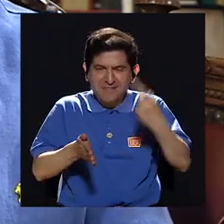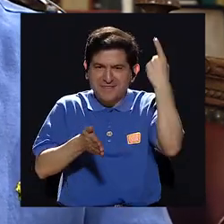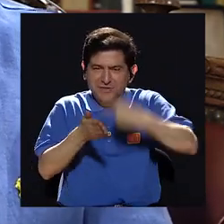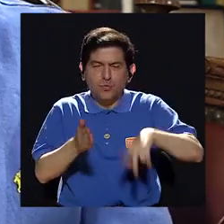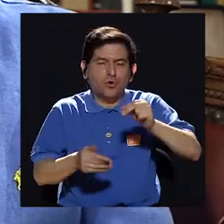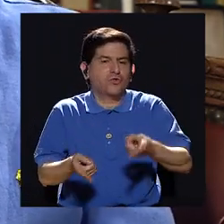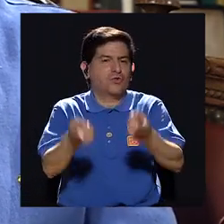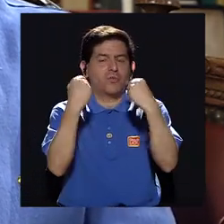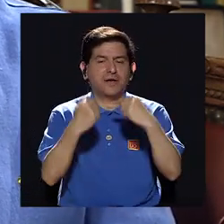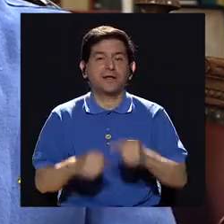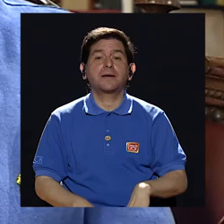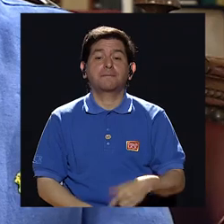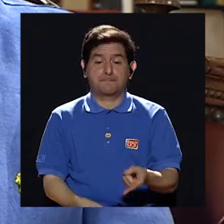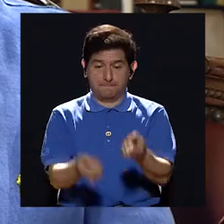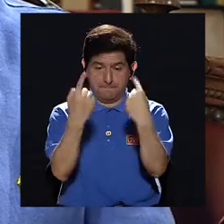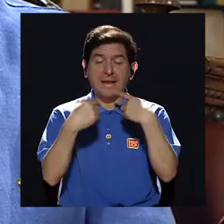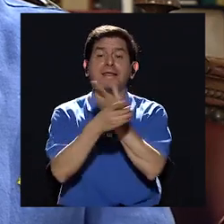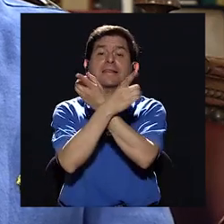a democracias